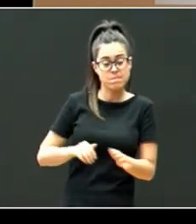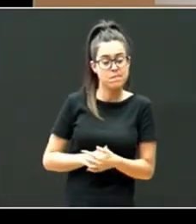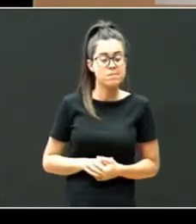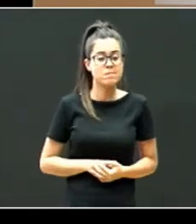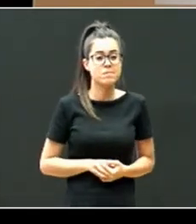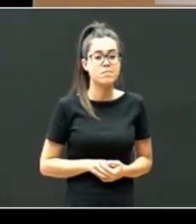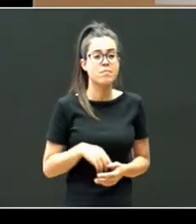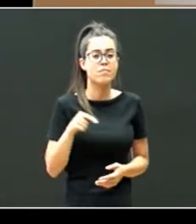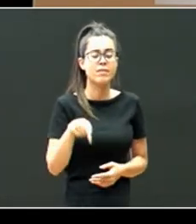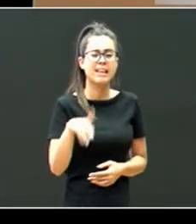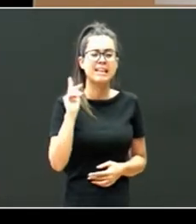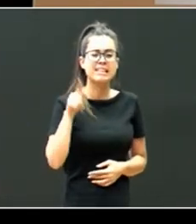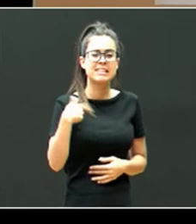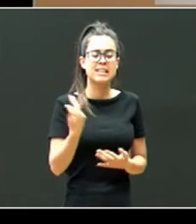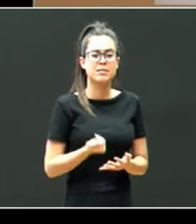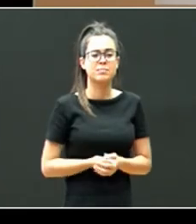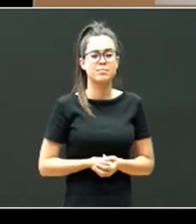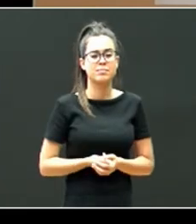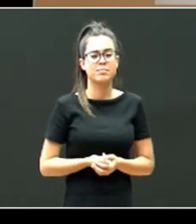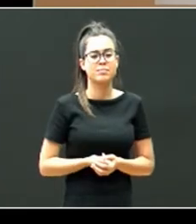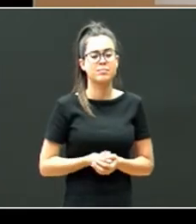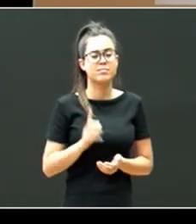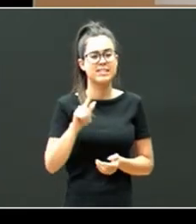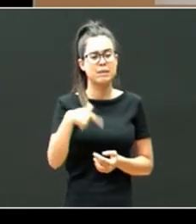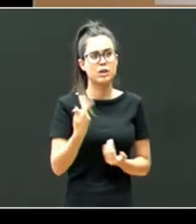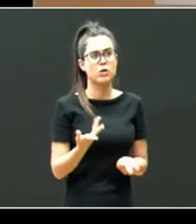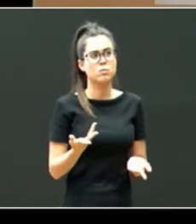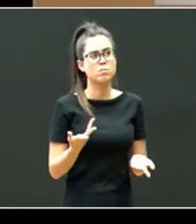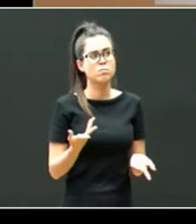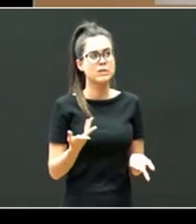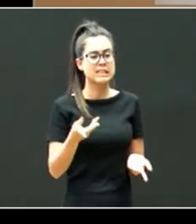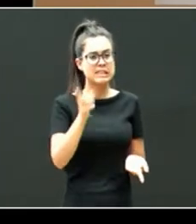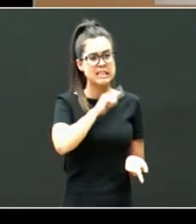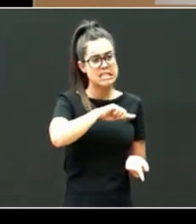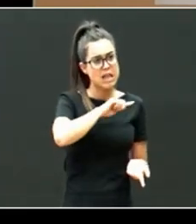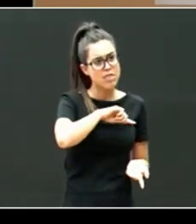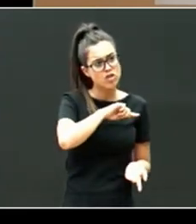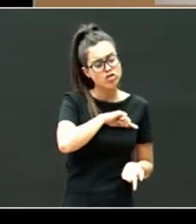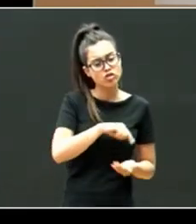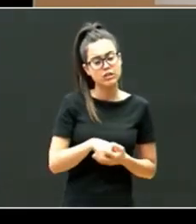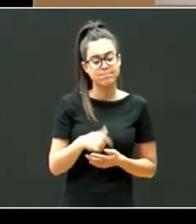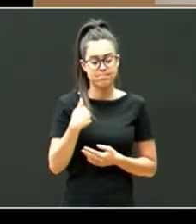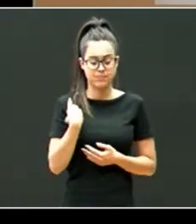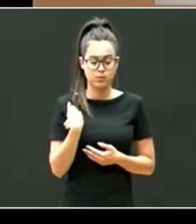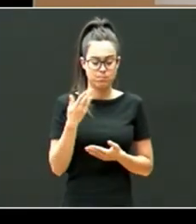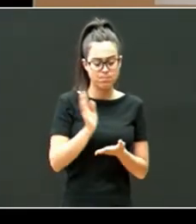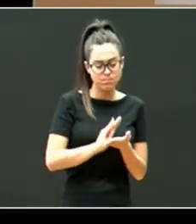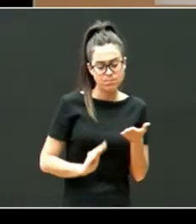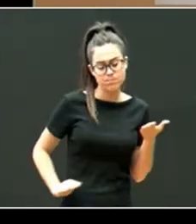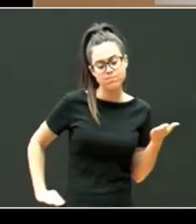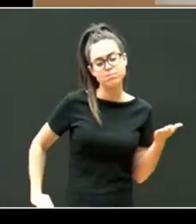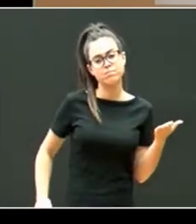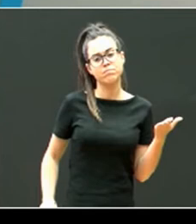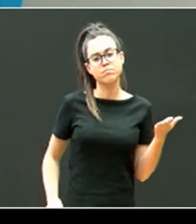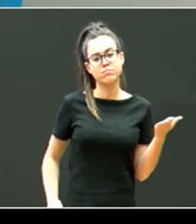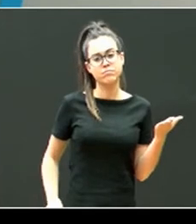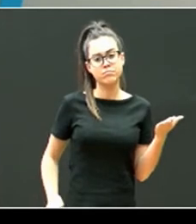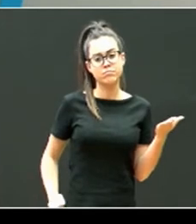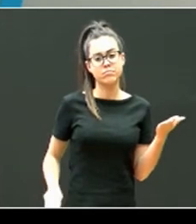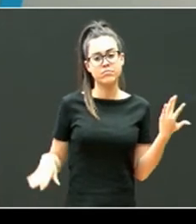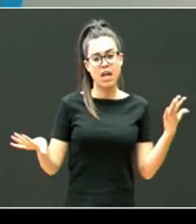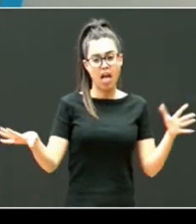un decálogo desde la sensación sentida que escribí y que la web adopción